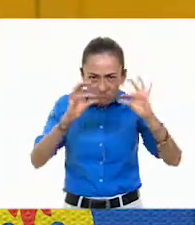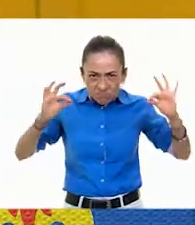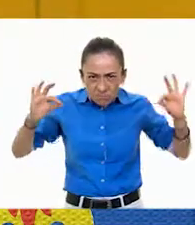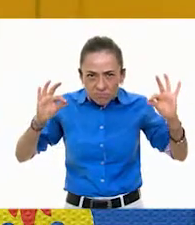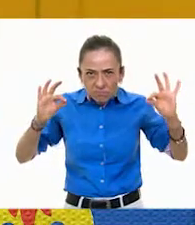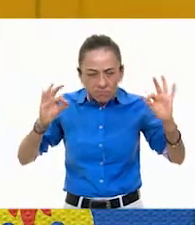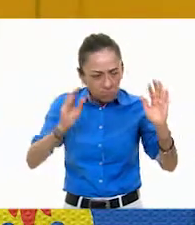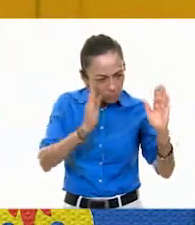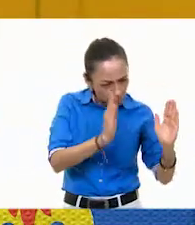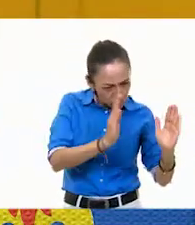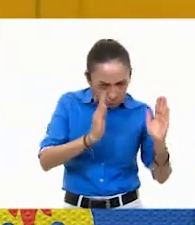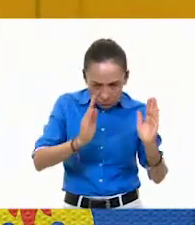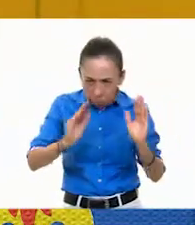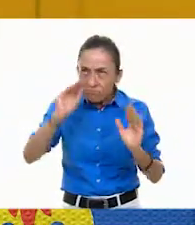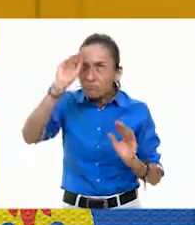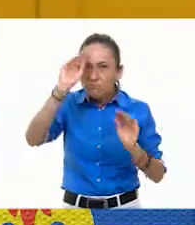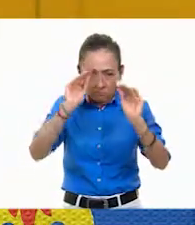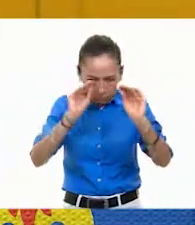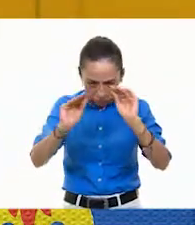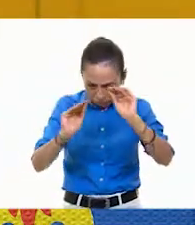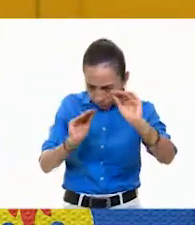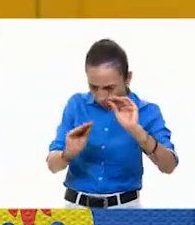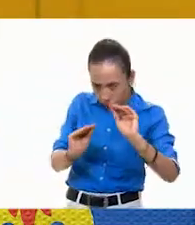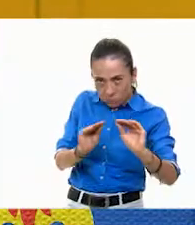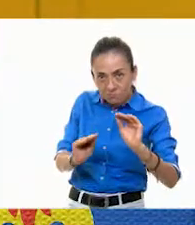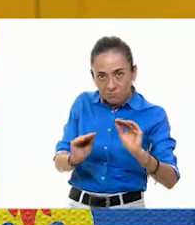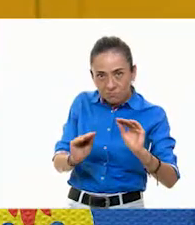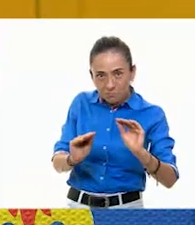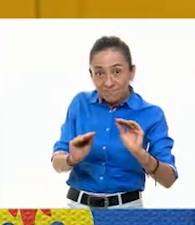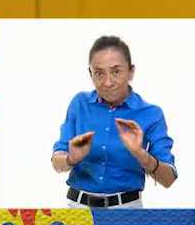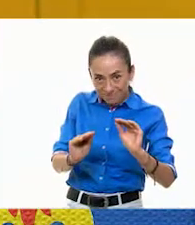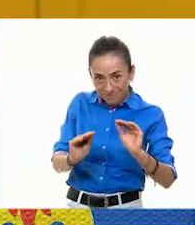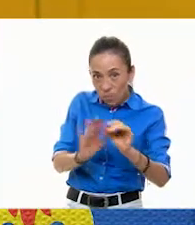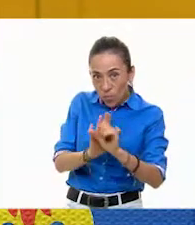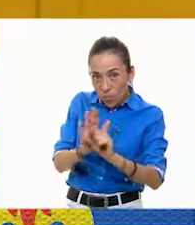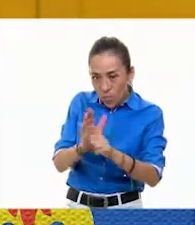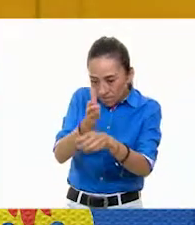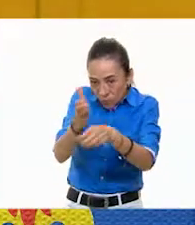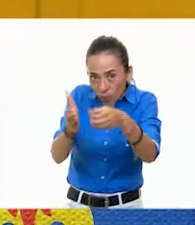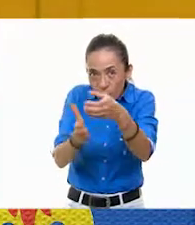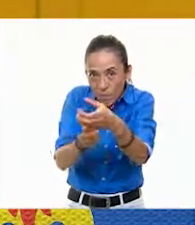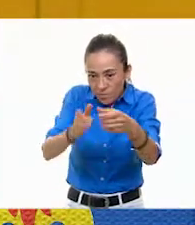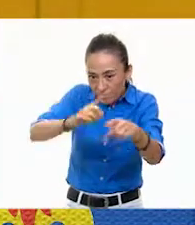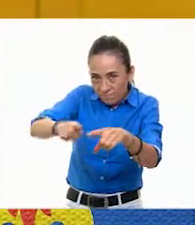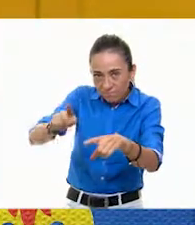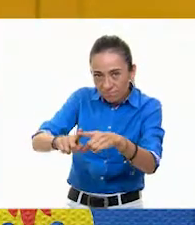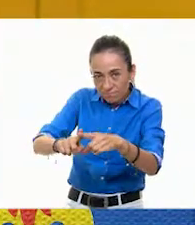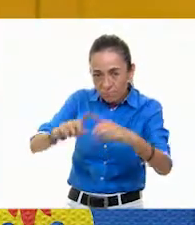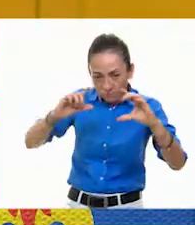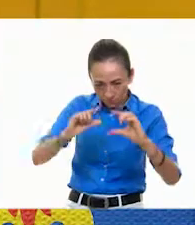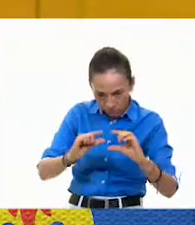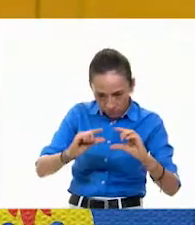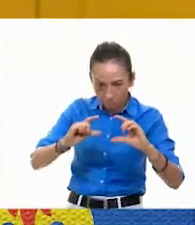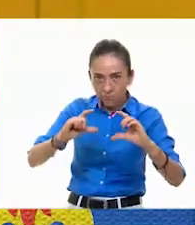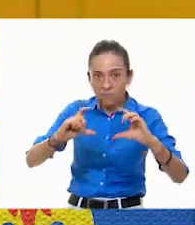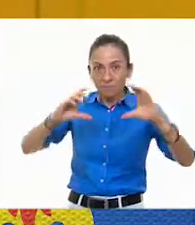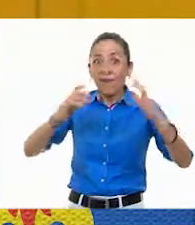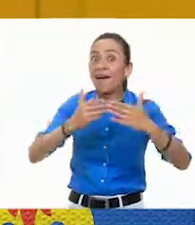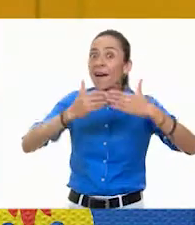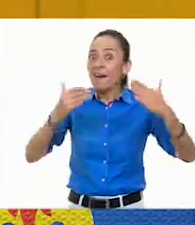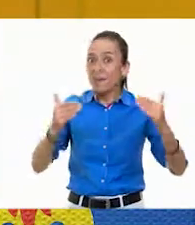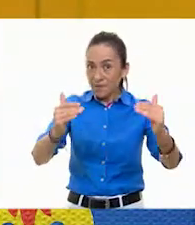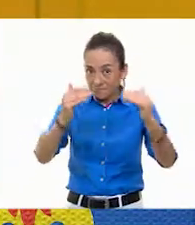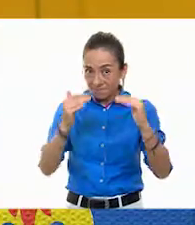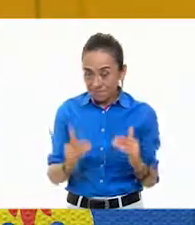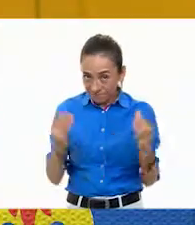disposición entre objetos con respecto al tamaño. Y a continuación, en la clase de artes,